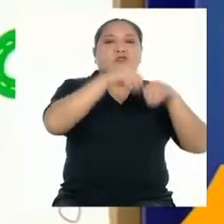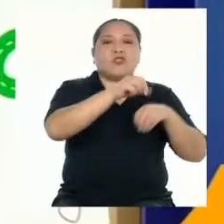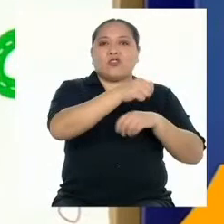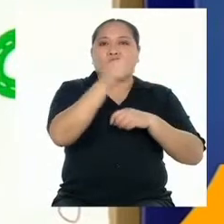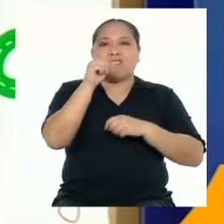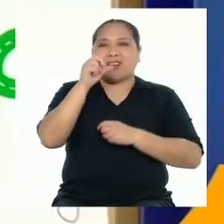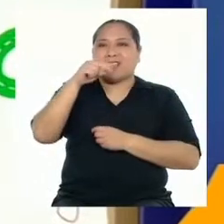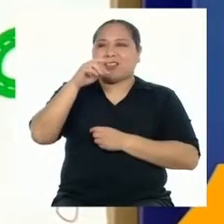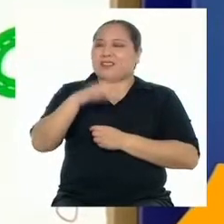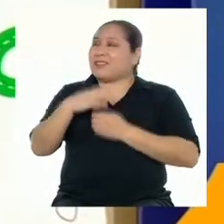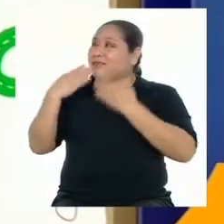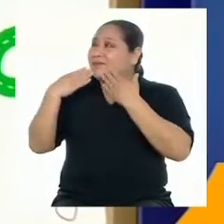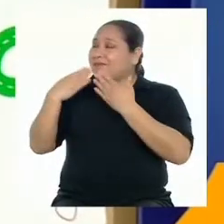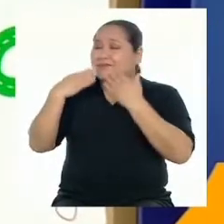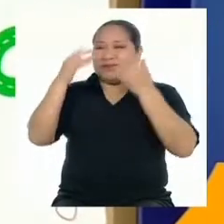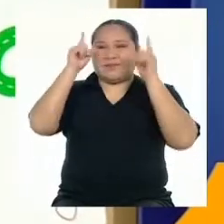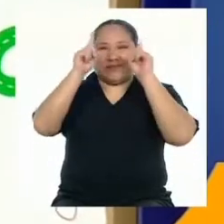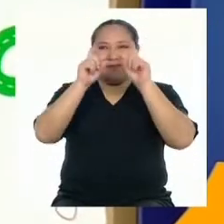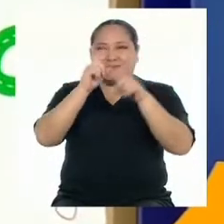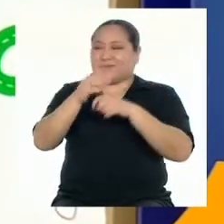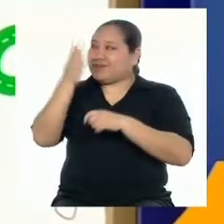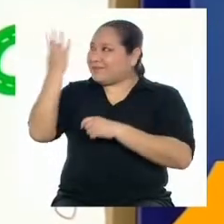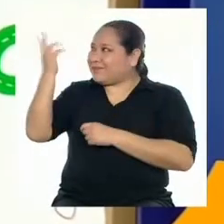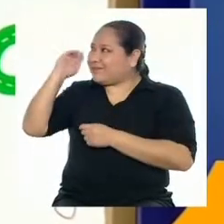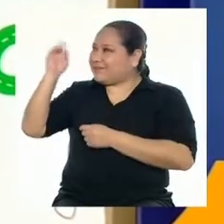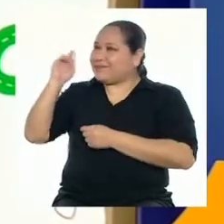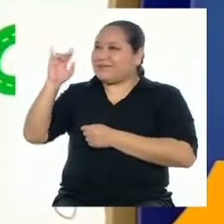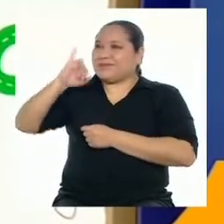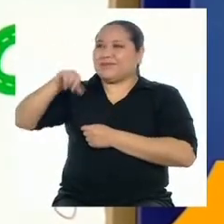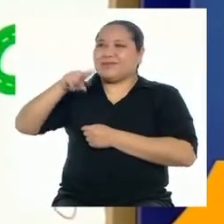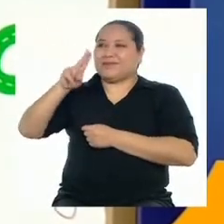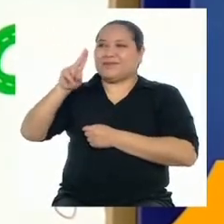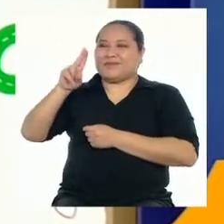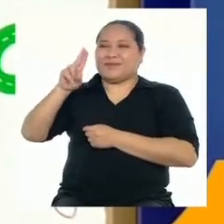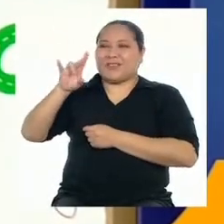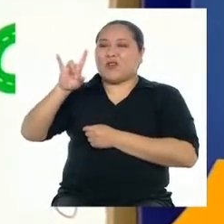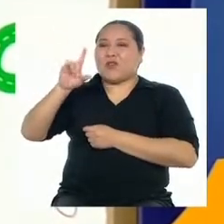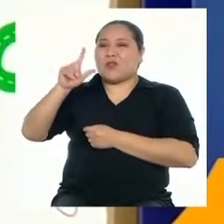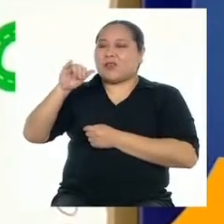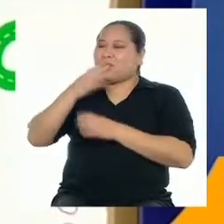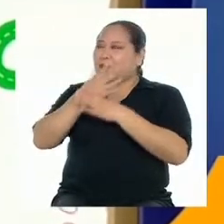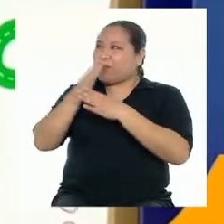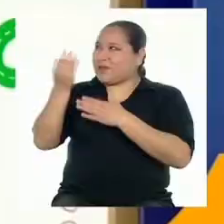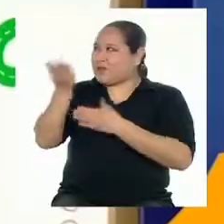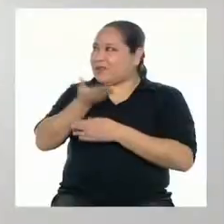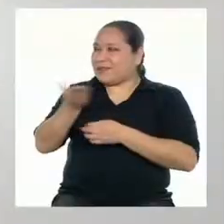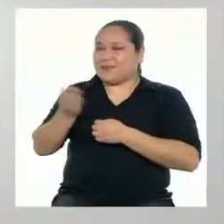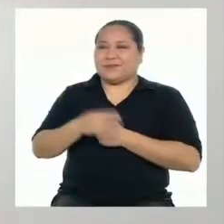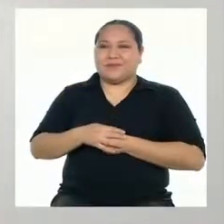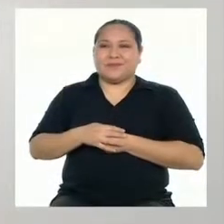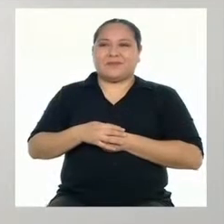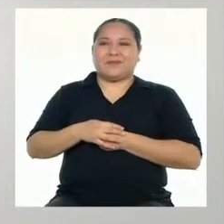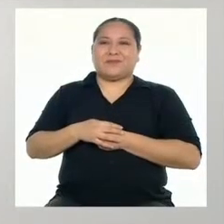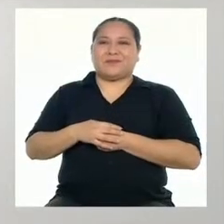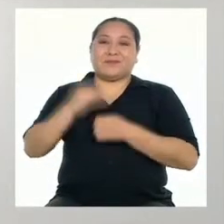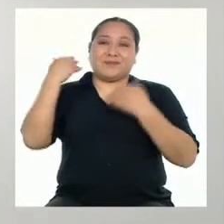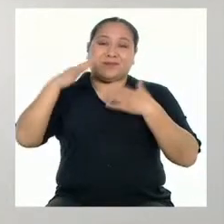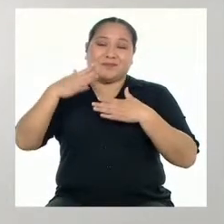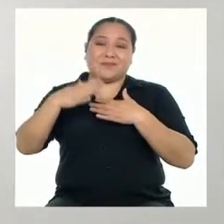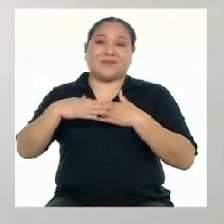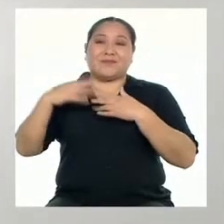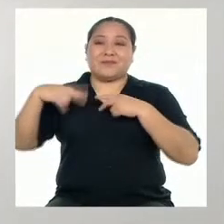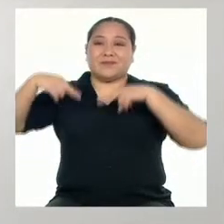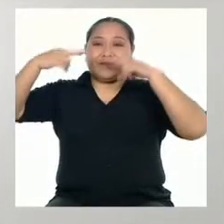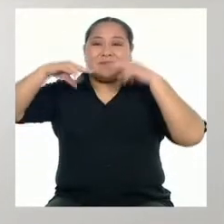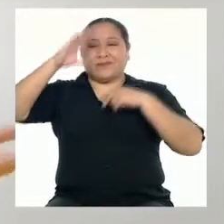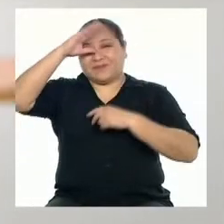Muchas gracias por sus preguntas y sobre todo a usted, profesora Julia Enríquez, por venir a compartir con nosotros. Ya nos vemos,